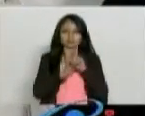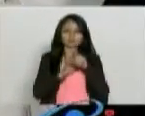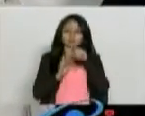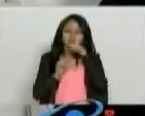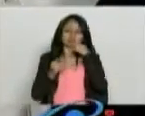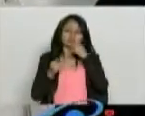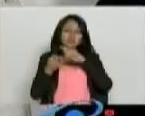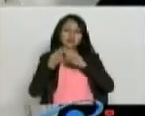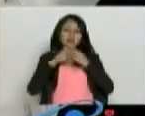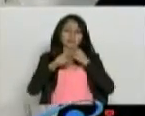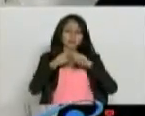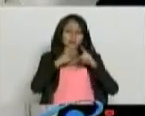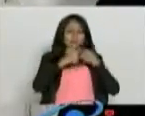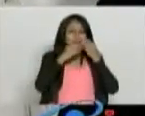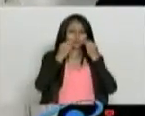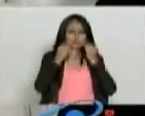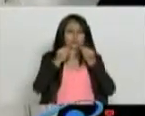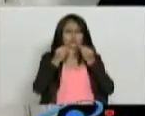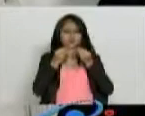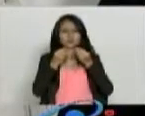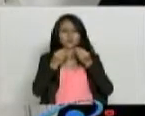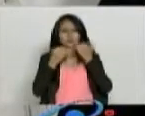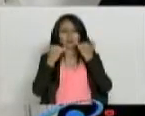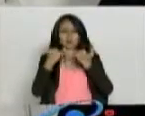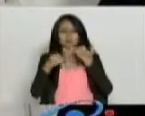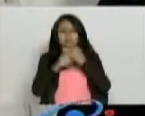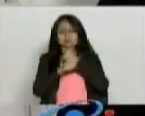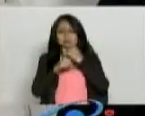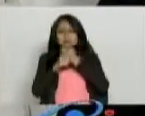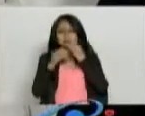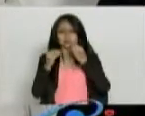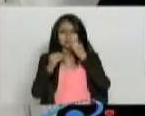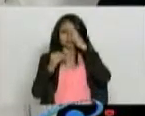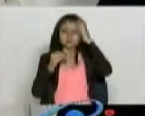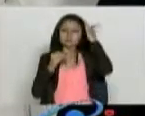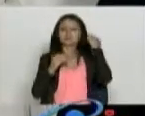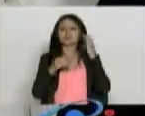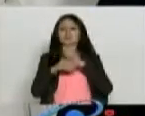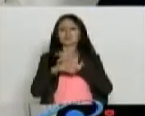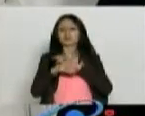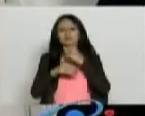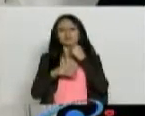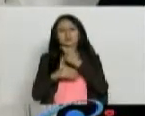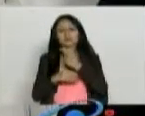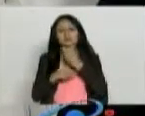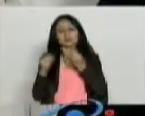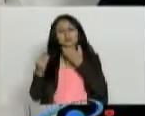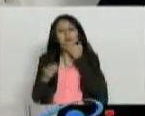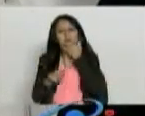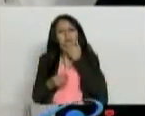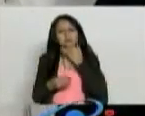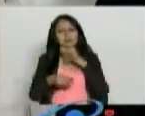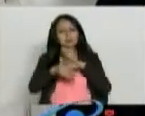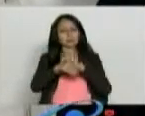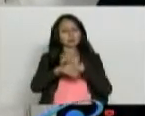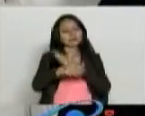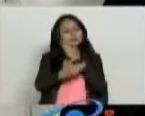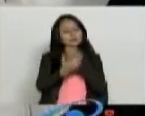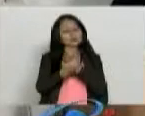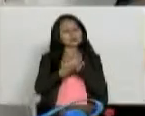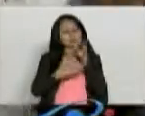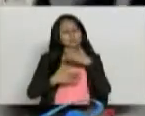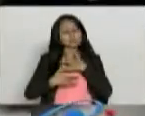psiquiatras. Y están más encartados, me dicen ellos. Porque les remiten muchos pacientes que no se alivian.